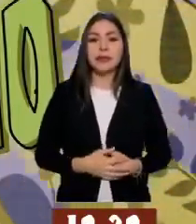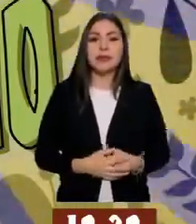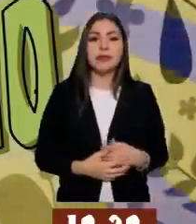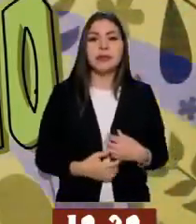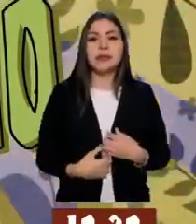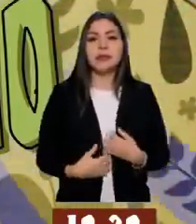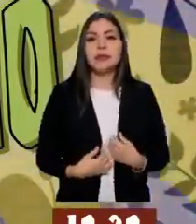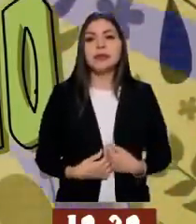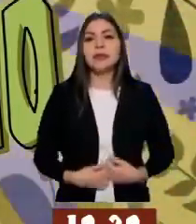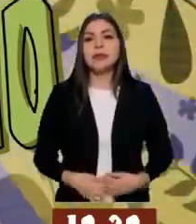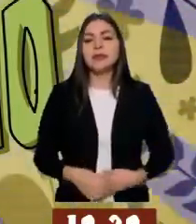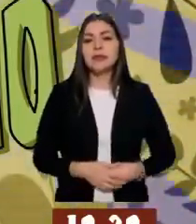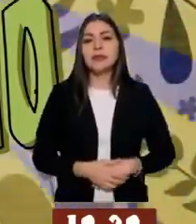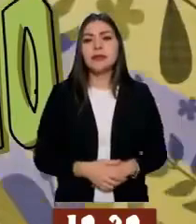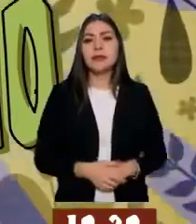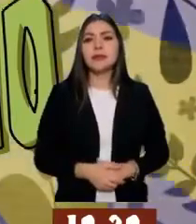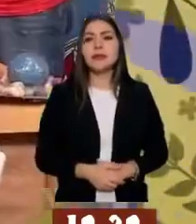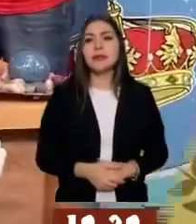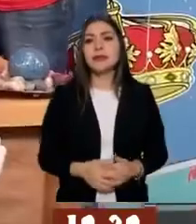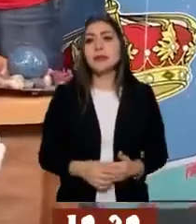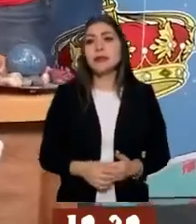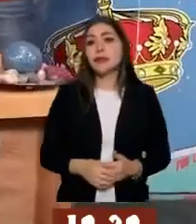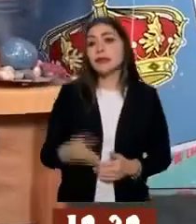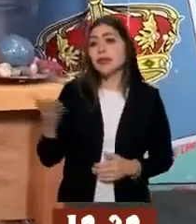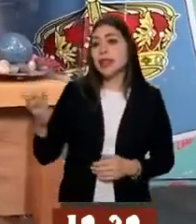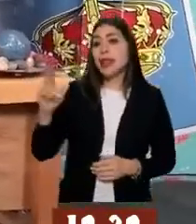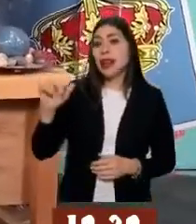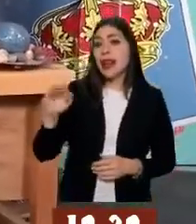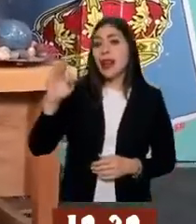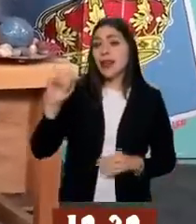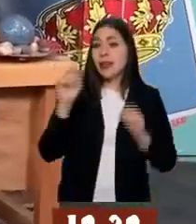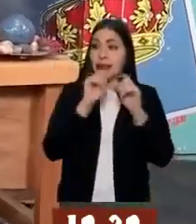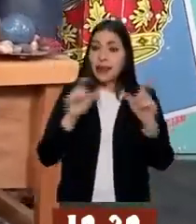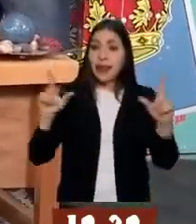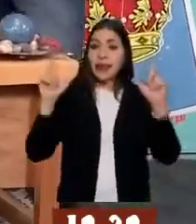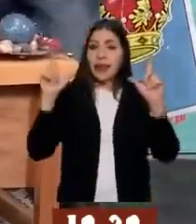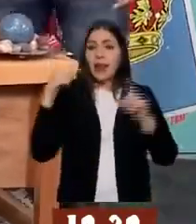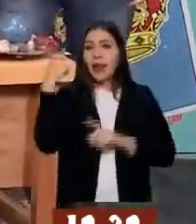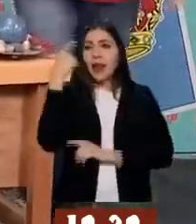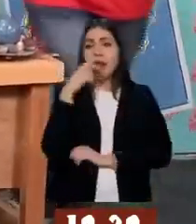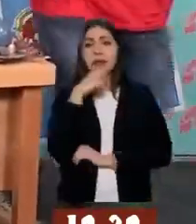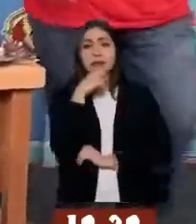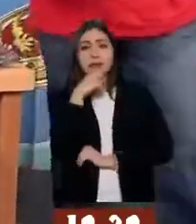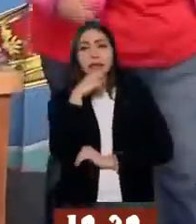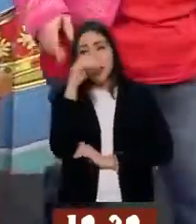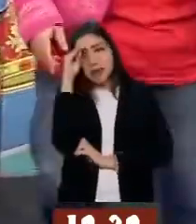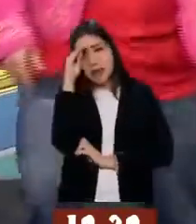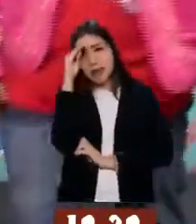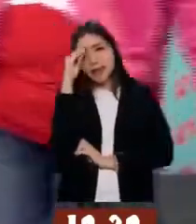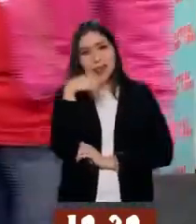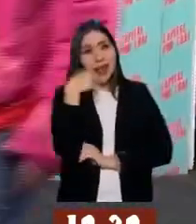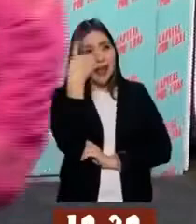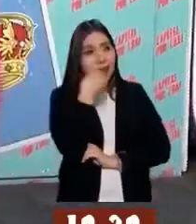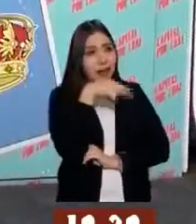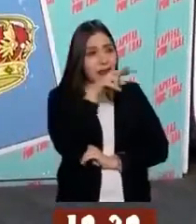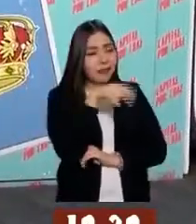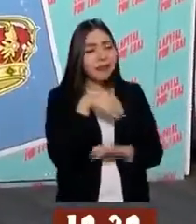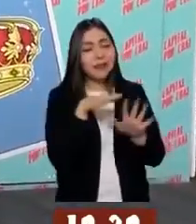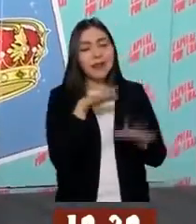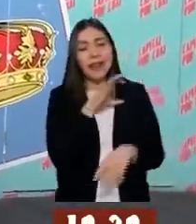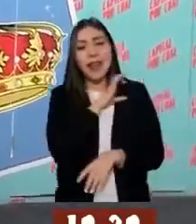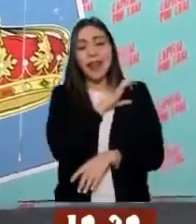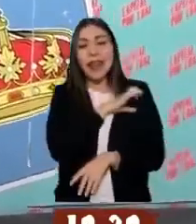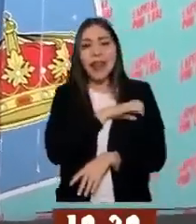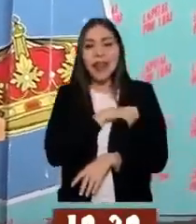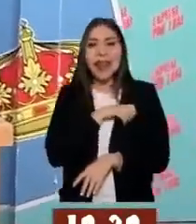¡Ay, me encanta la cara que pone Rafita cuando está reflexionando en un tema